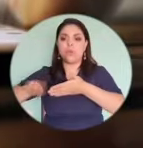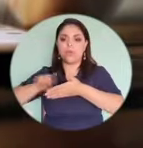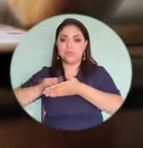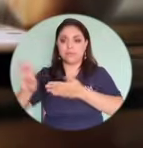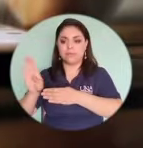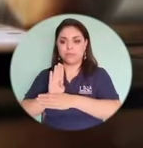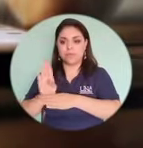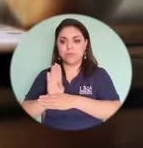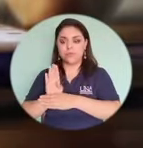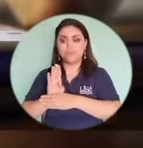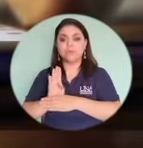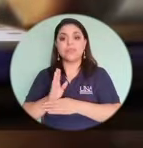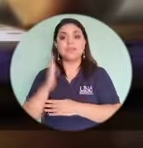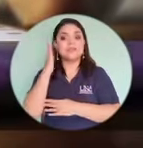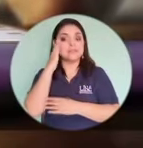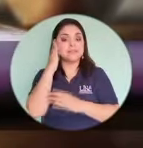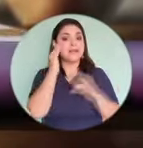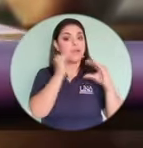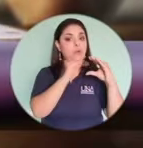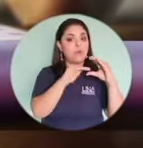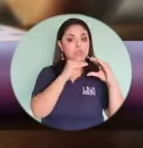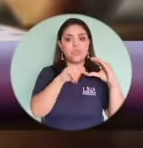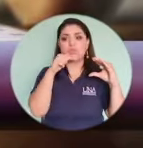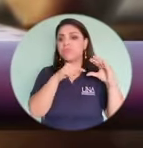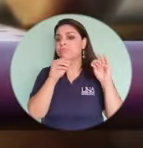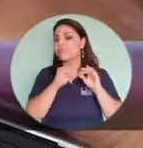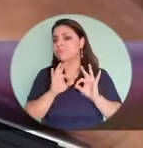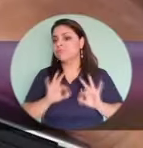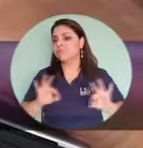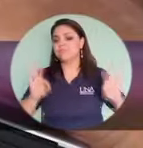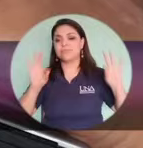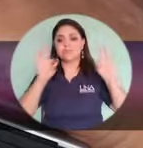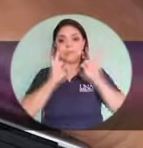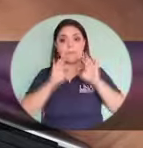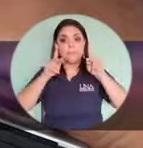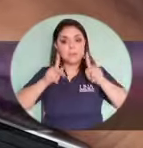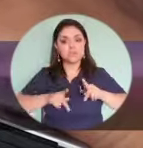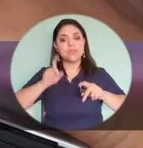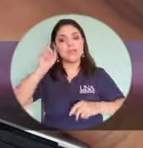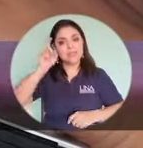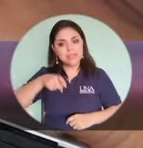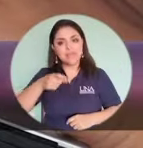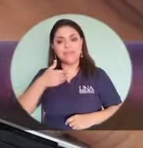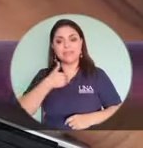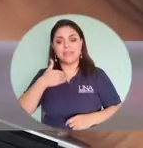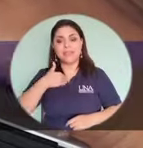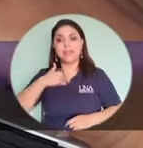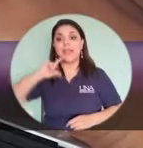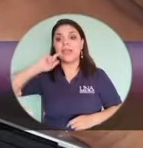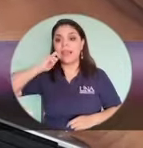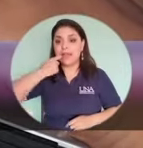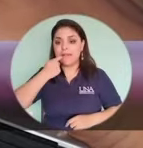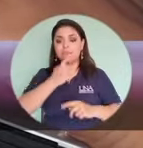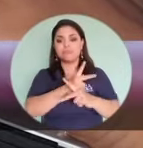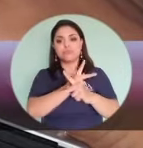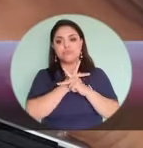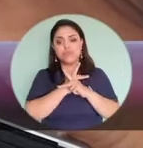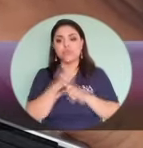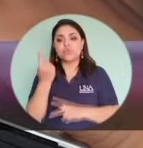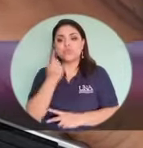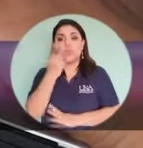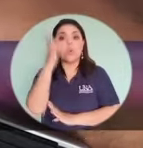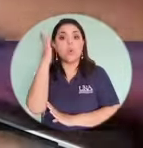correo electrónico se constituye en la llave más importante que una persona tiene que mantener su clave protegida únicamente que sea de